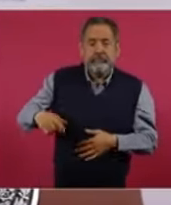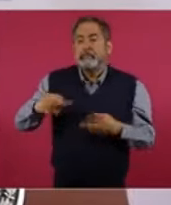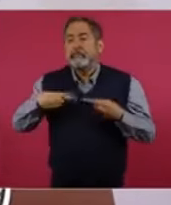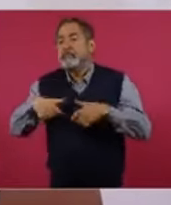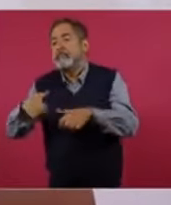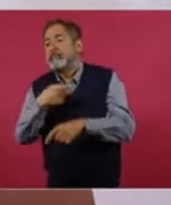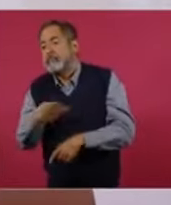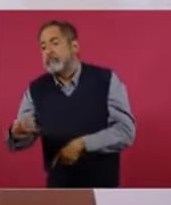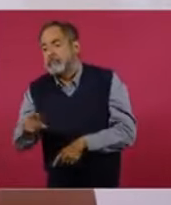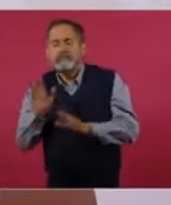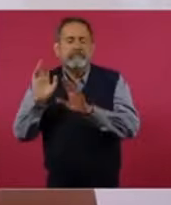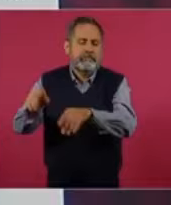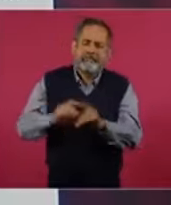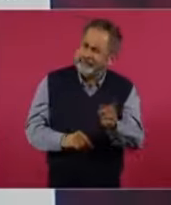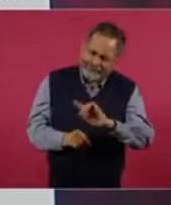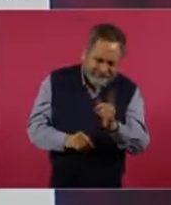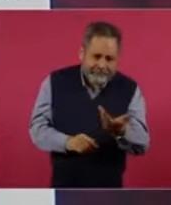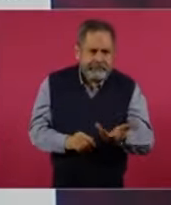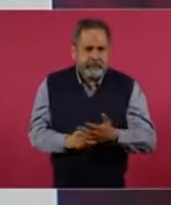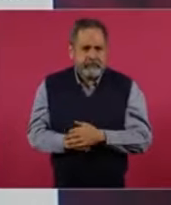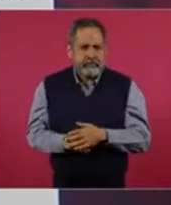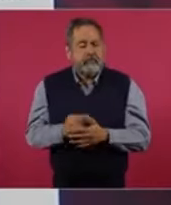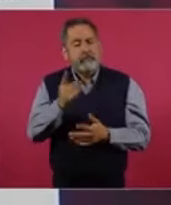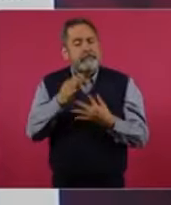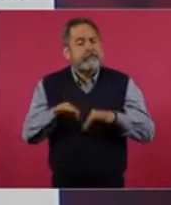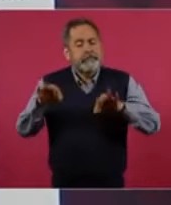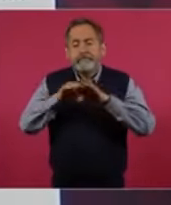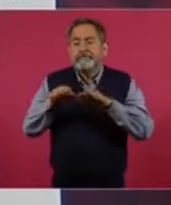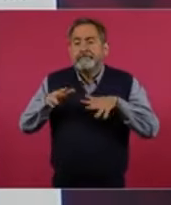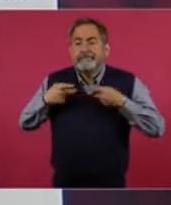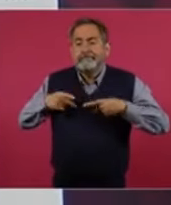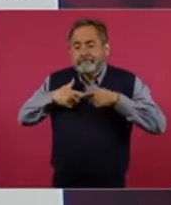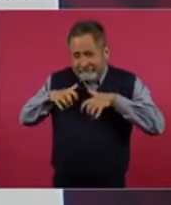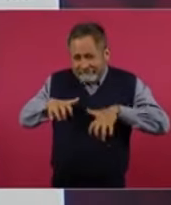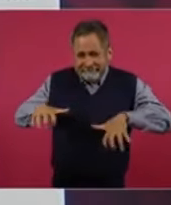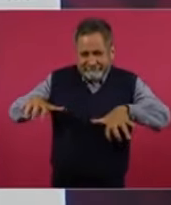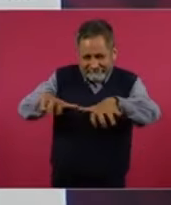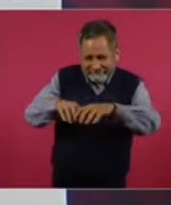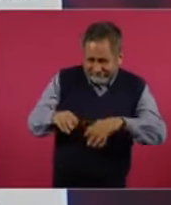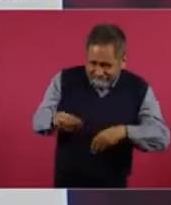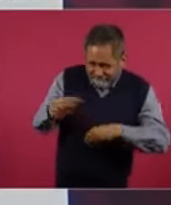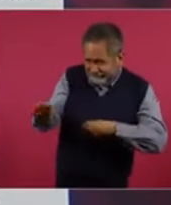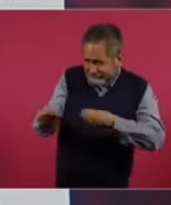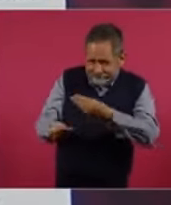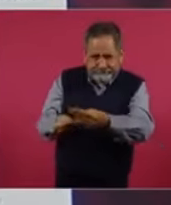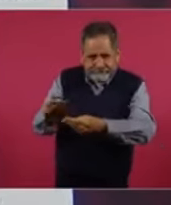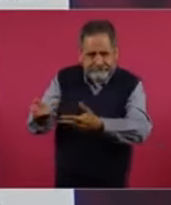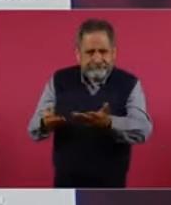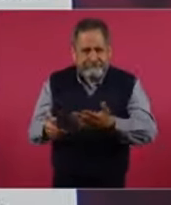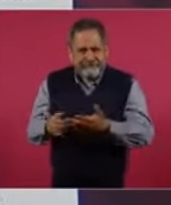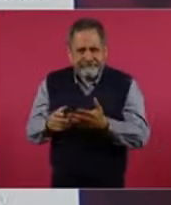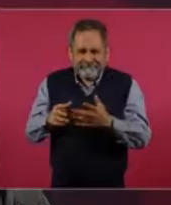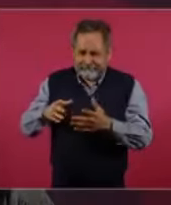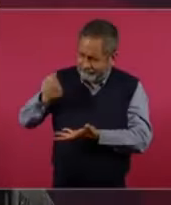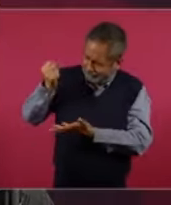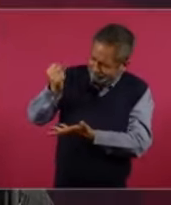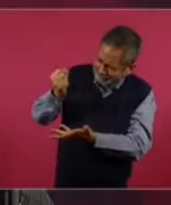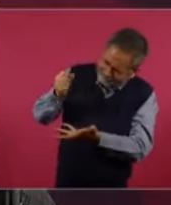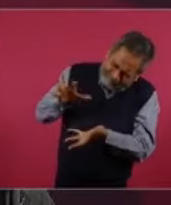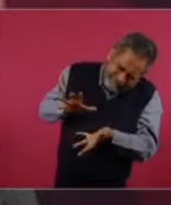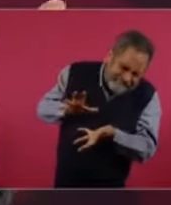que le podamos entregar a la gente casi todo